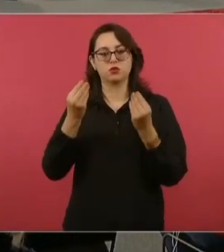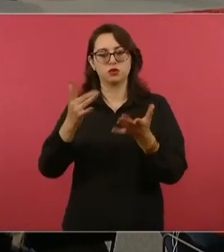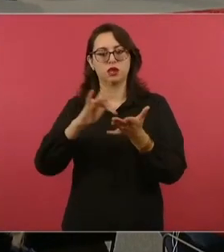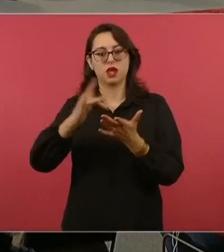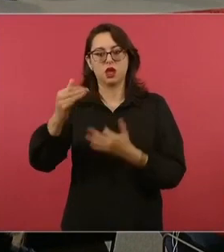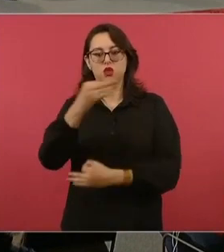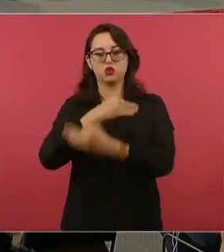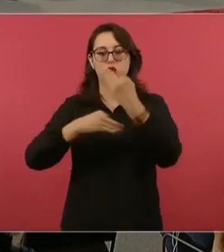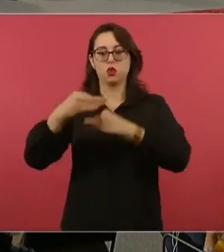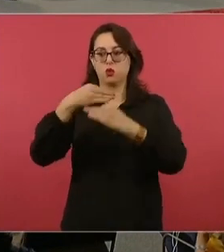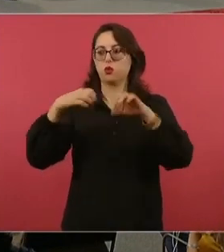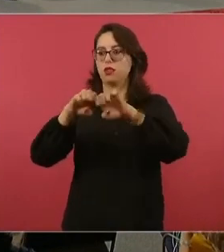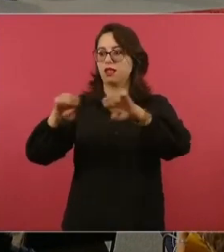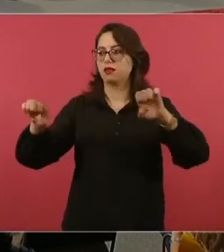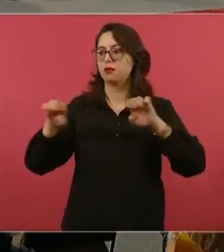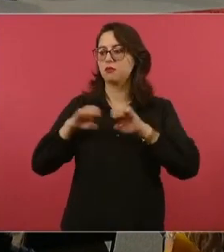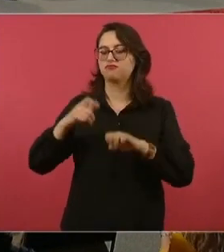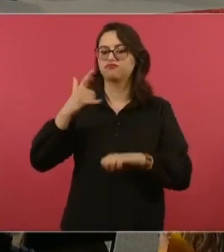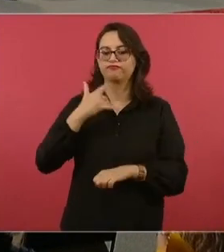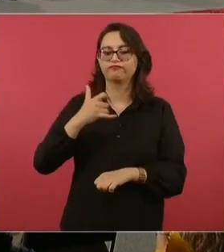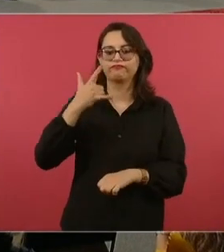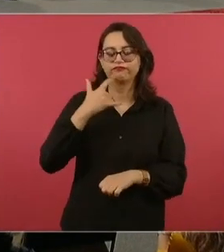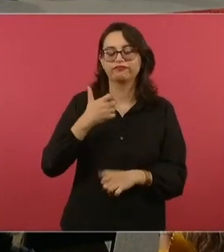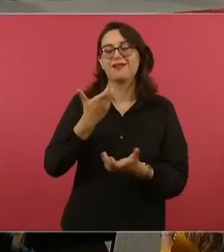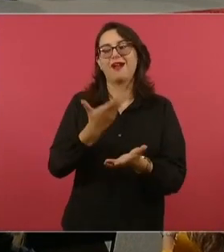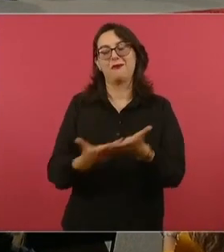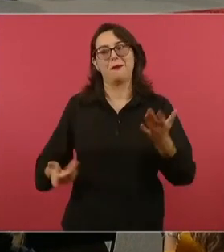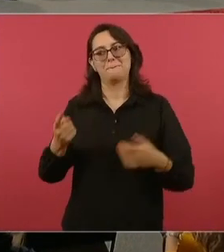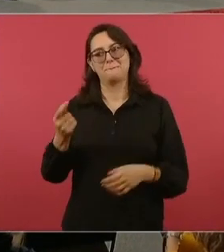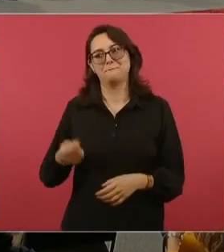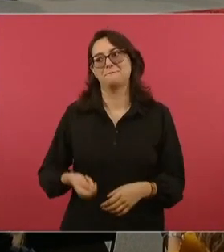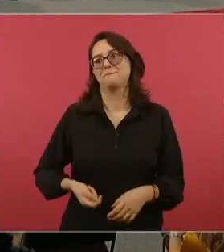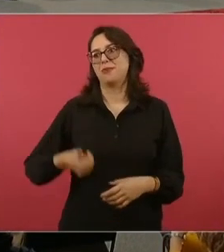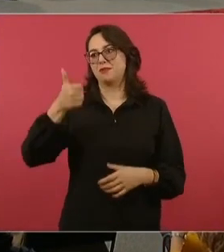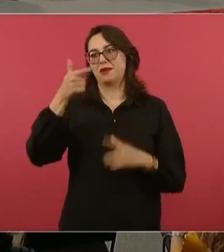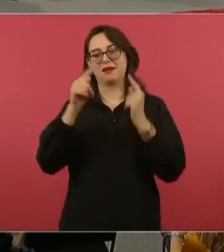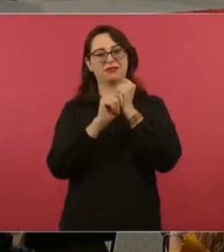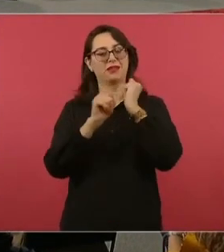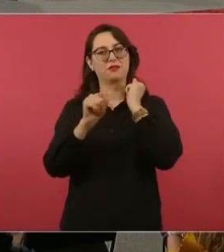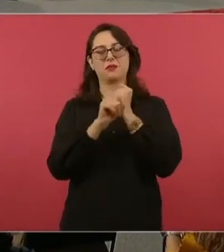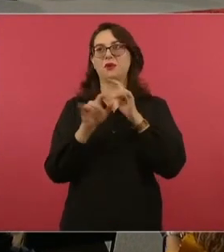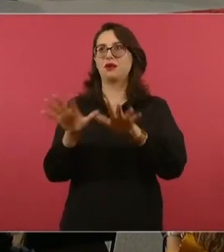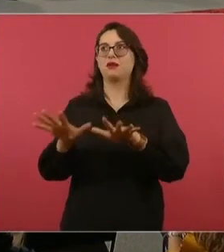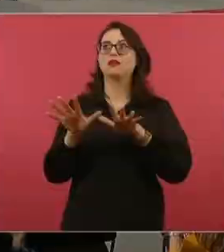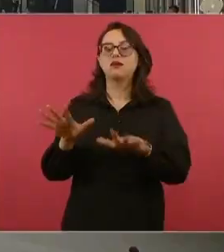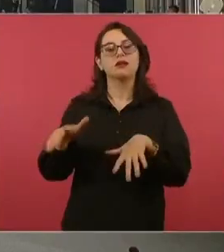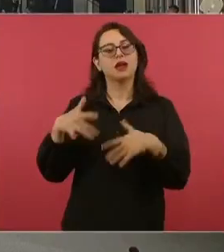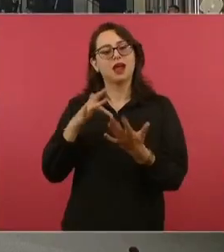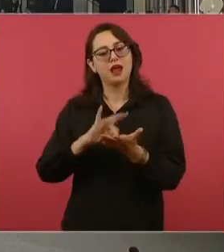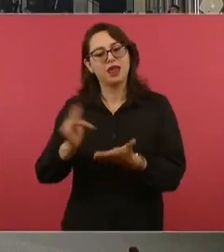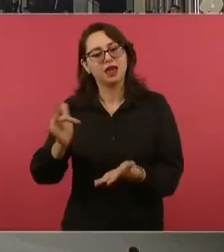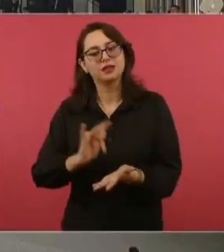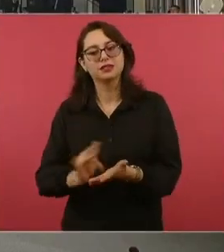y a todo el equipo que ha hecho posible que los mexiquenses accedan a una obra de esta magnitud. Muchas gracias.